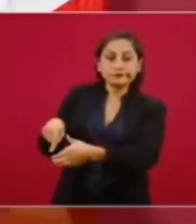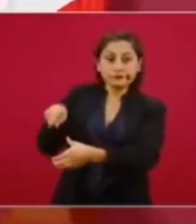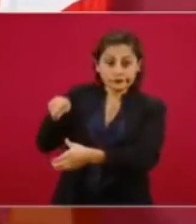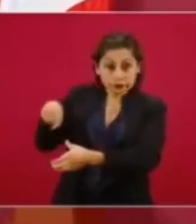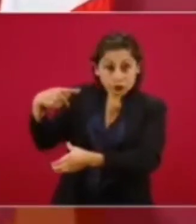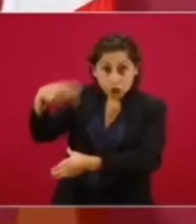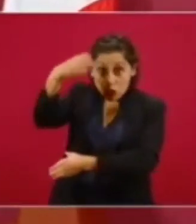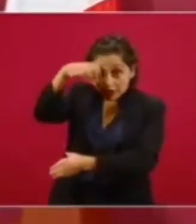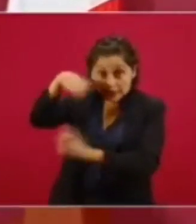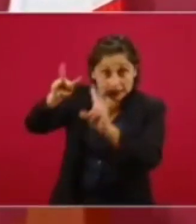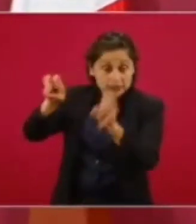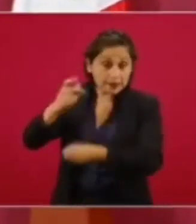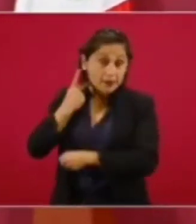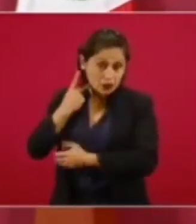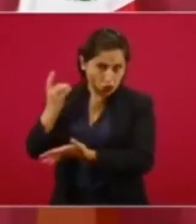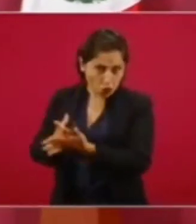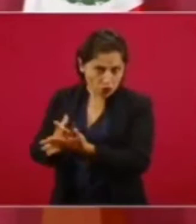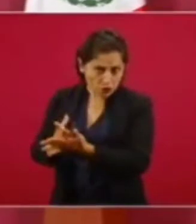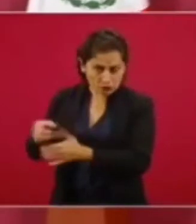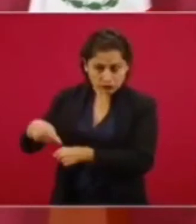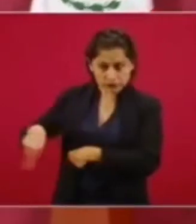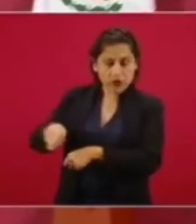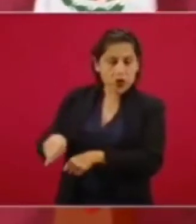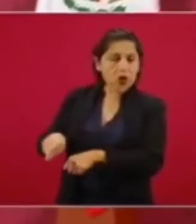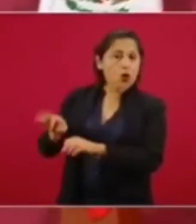y de los del llamado círculo rojo?